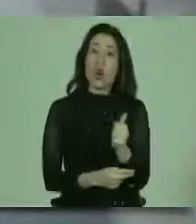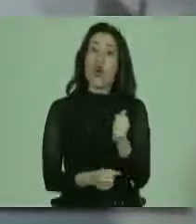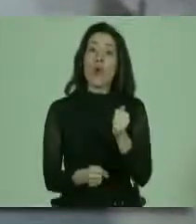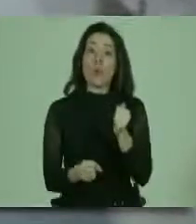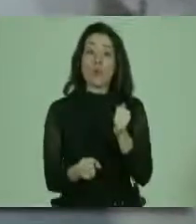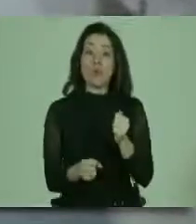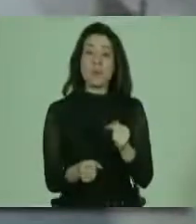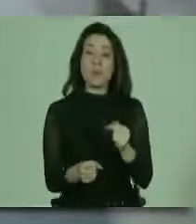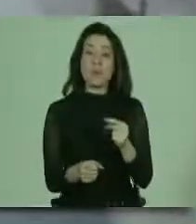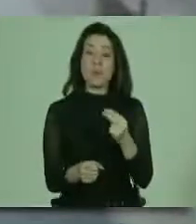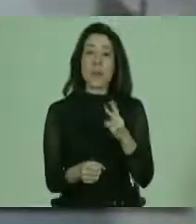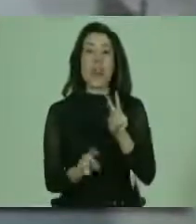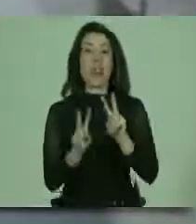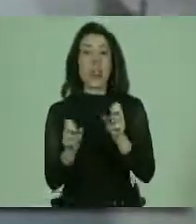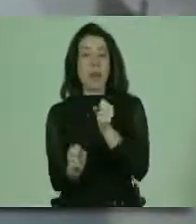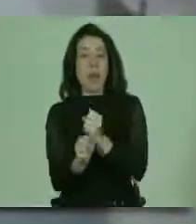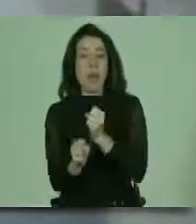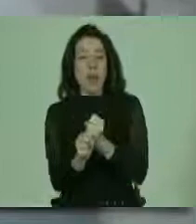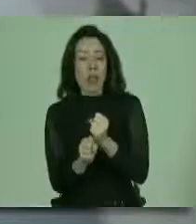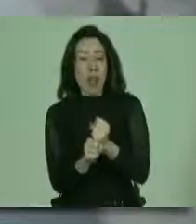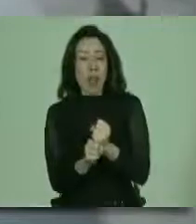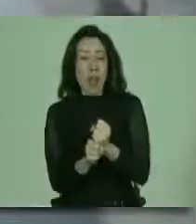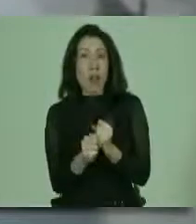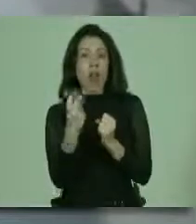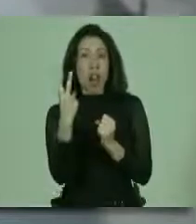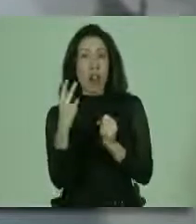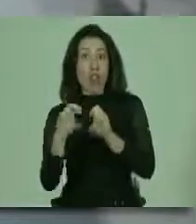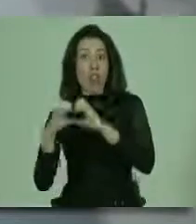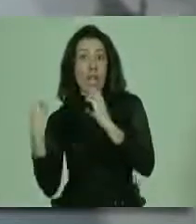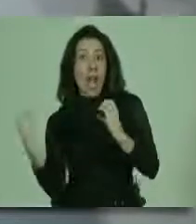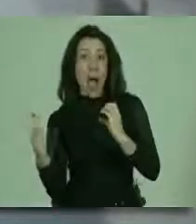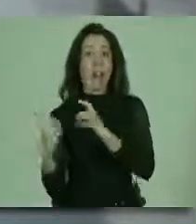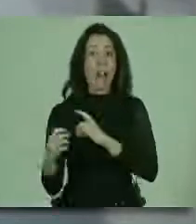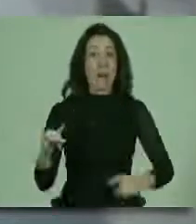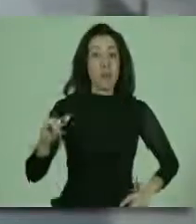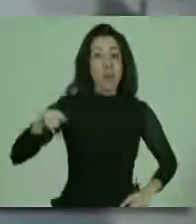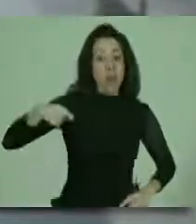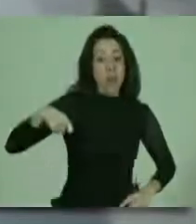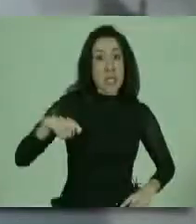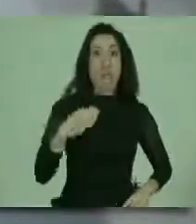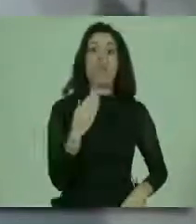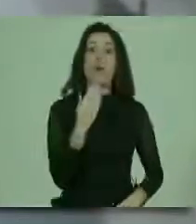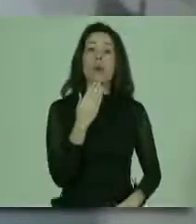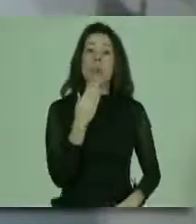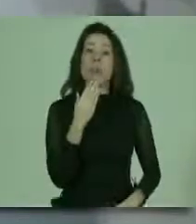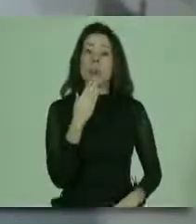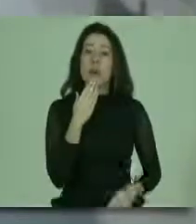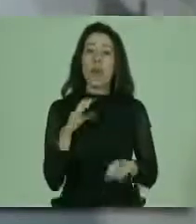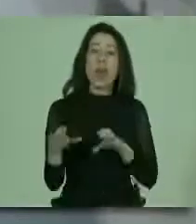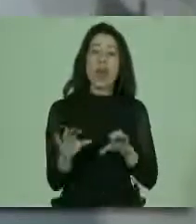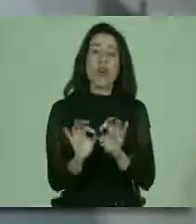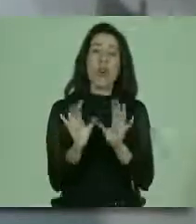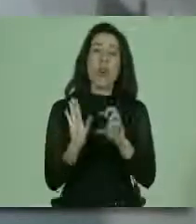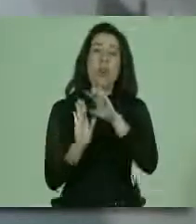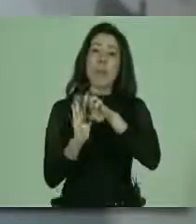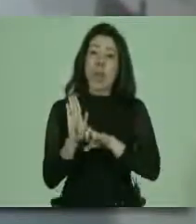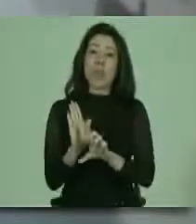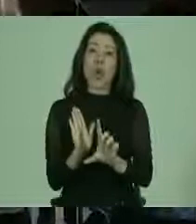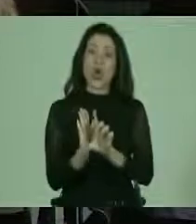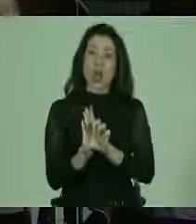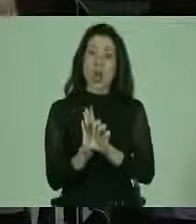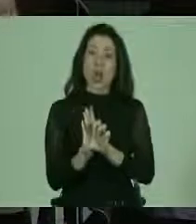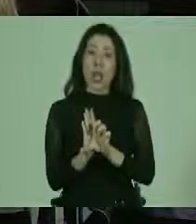quehacer laboral de las dos Cámaras, sino que también en actos concretos de proyectos de ley.